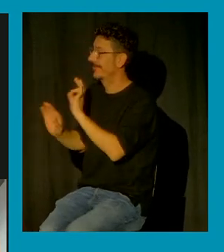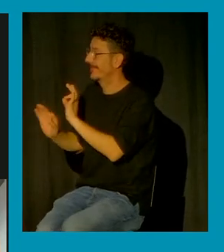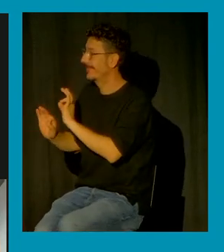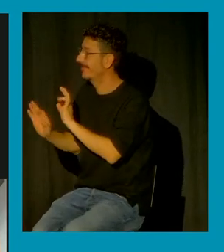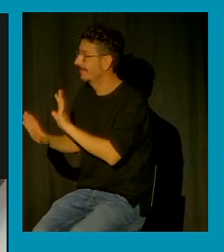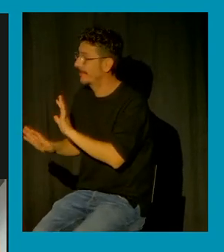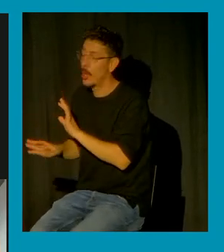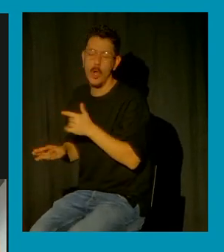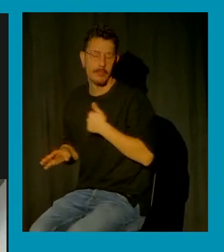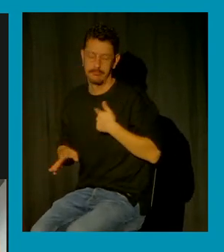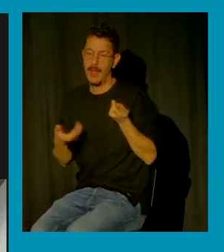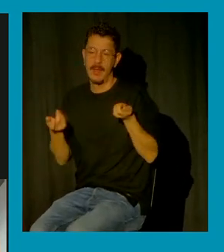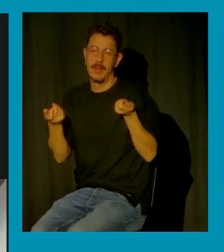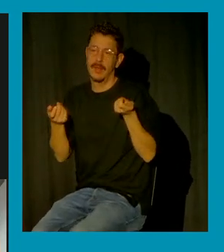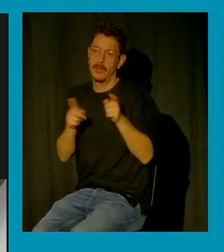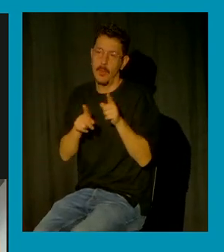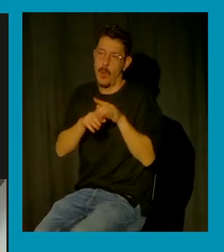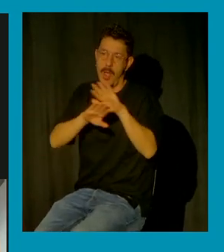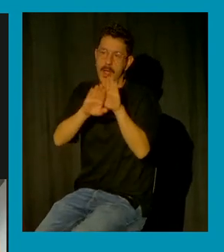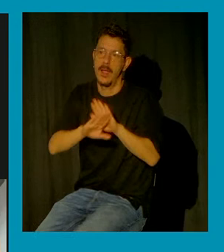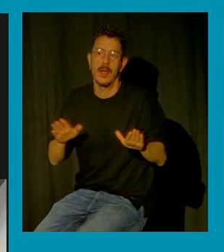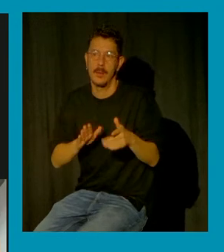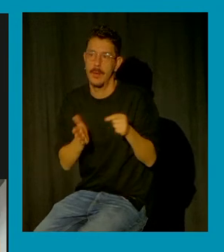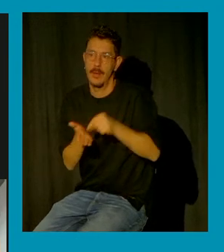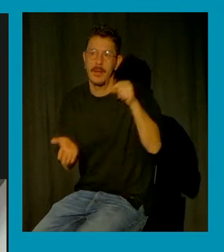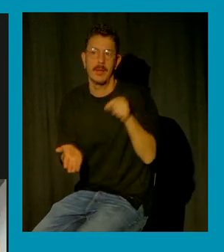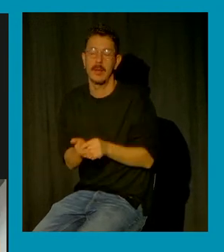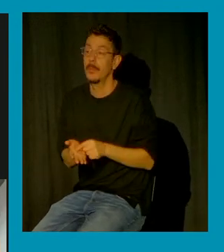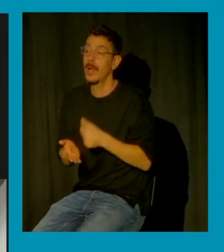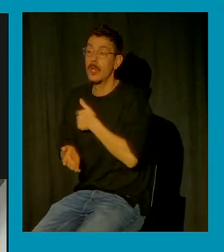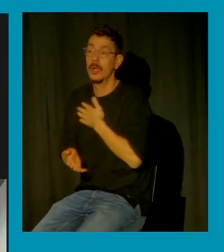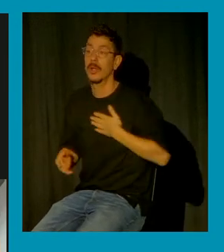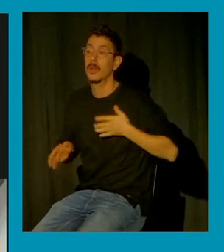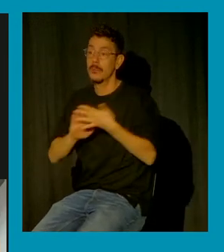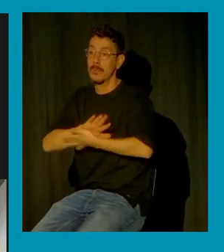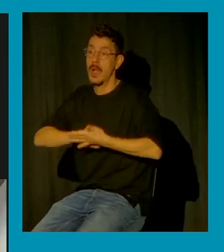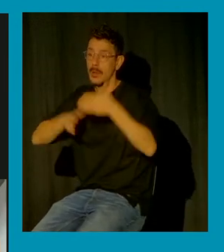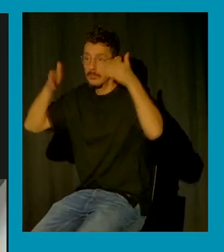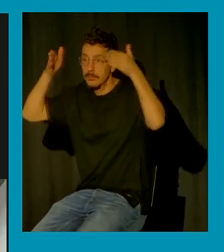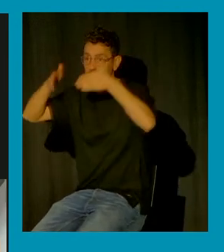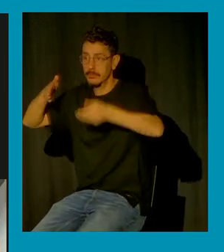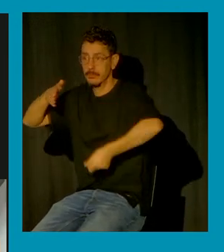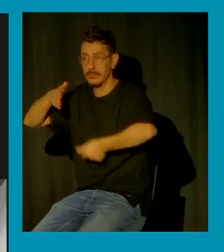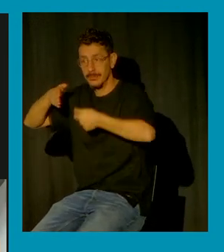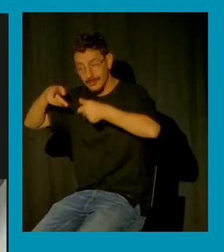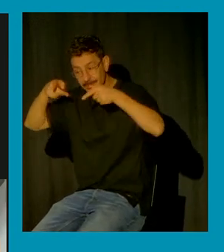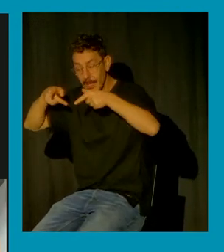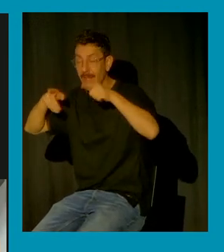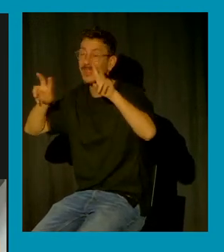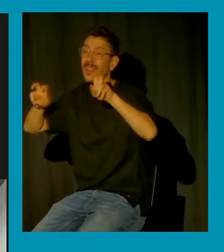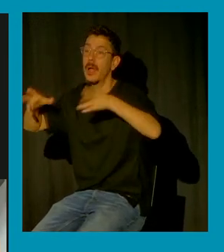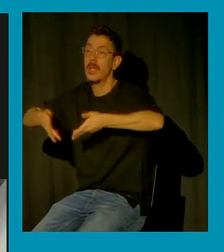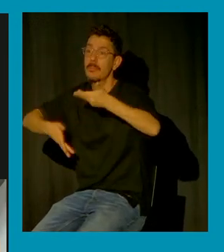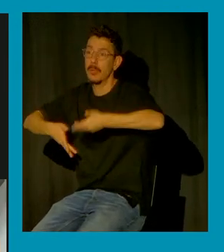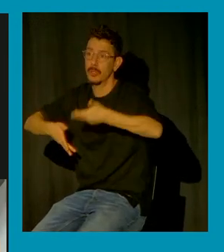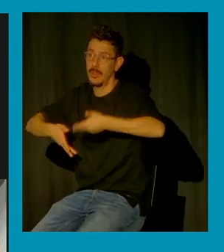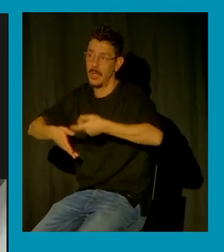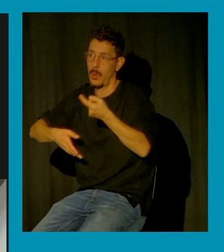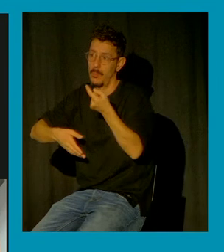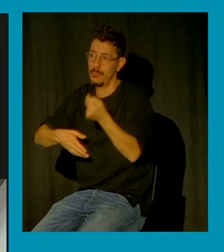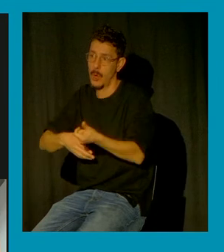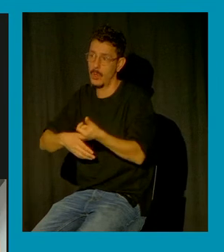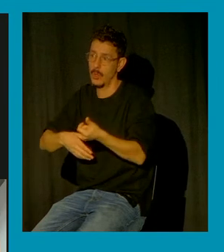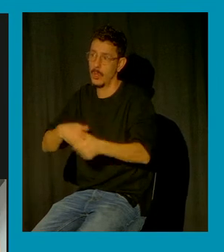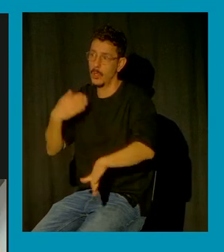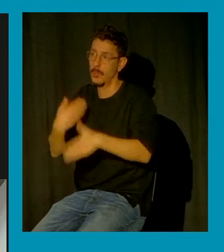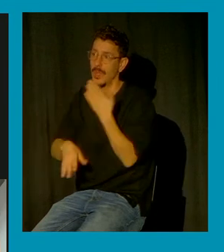rápidamente no sí quería poner el acento sobre la importancia de empezar a problematizar